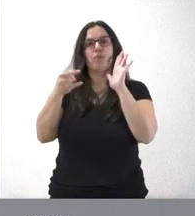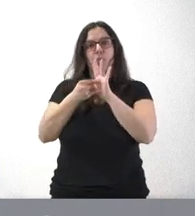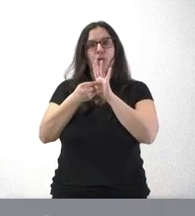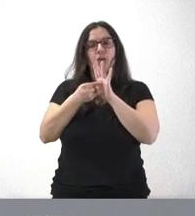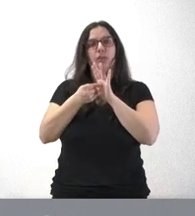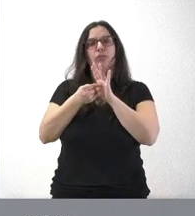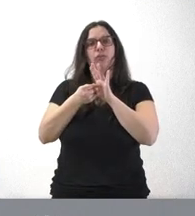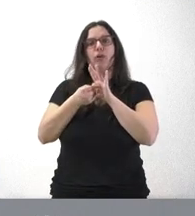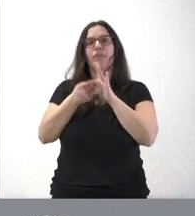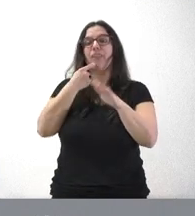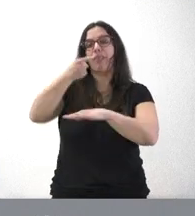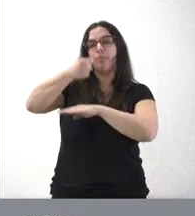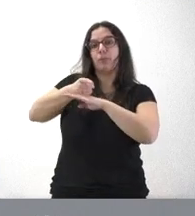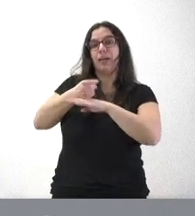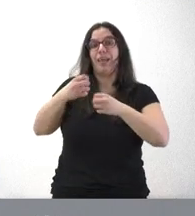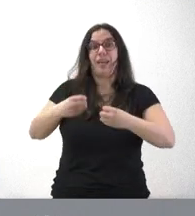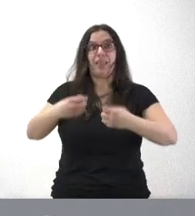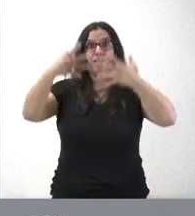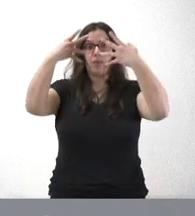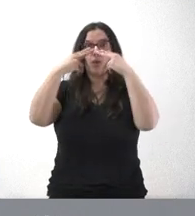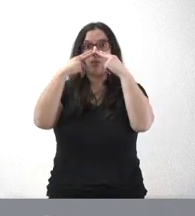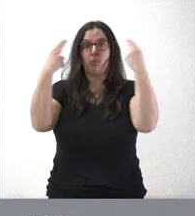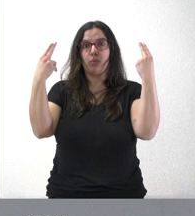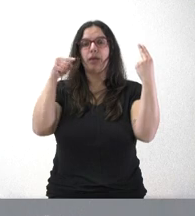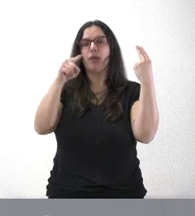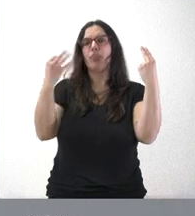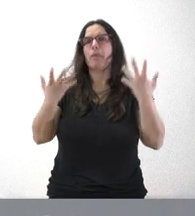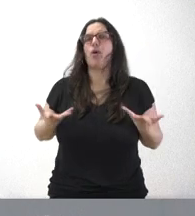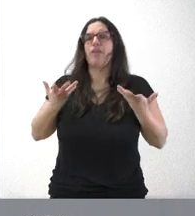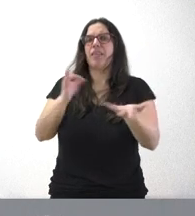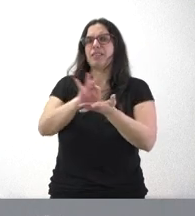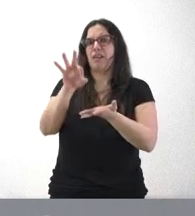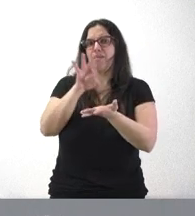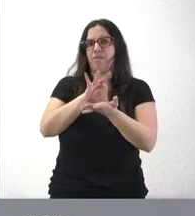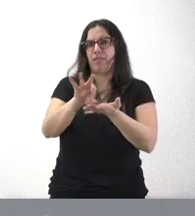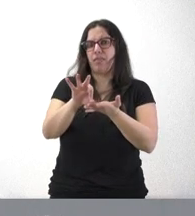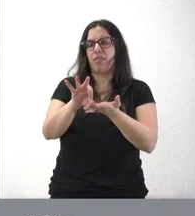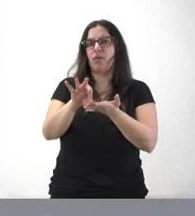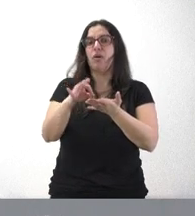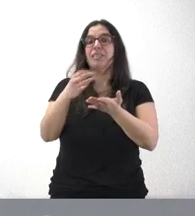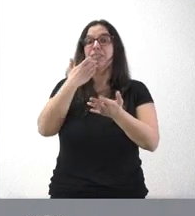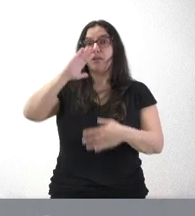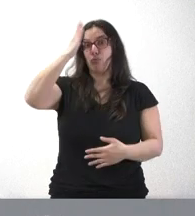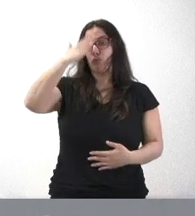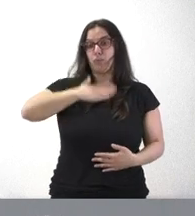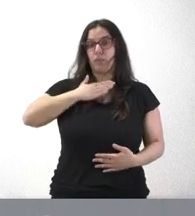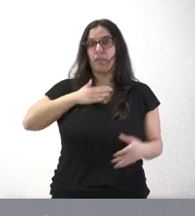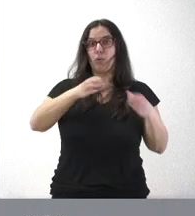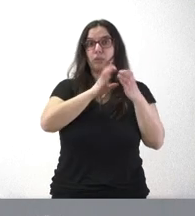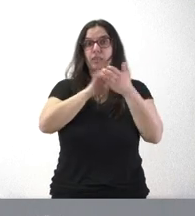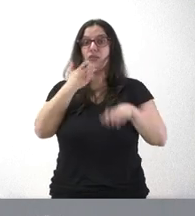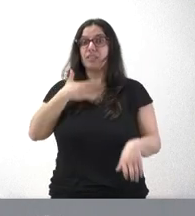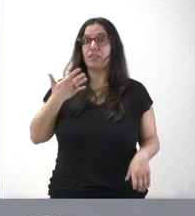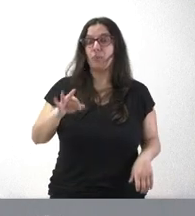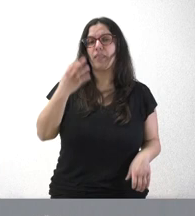que establece la obligación de que los edificios presten un servicio público y que sea titularidad de la Junta de Castilla y León, cuando sea posible, se